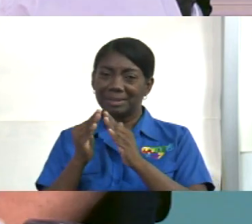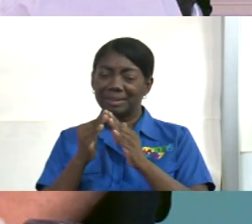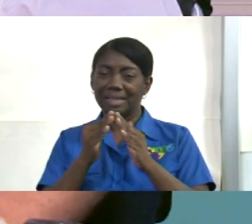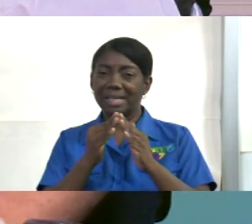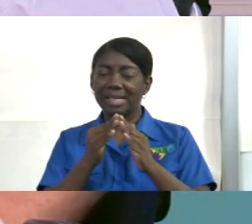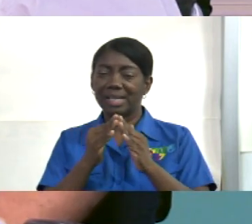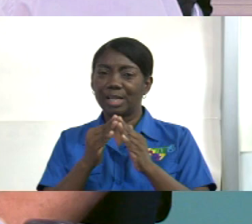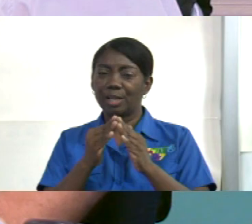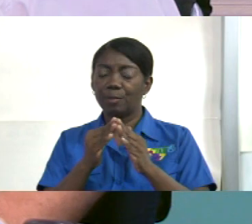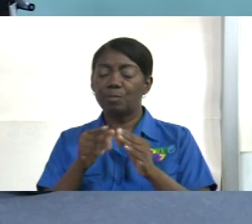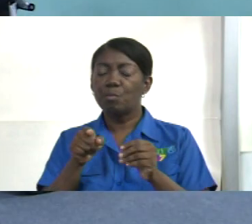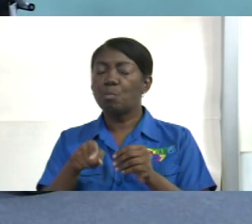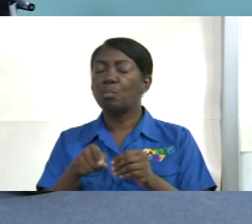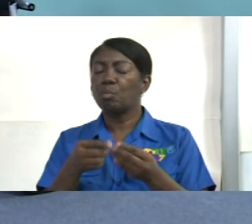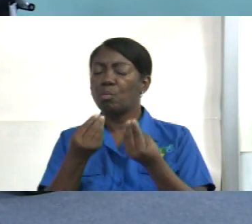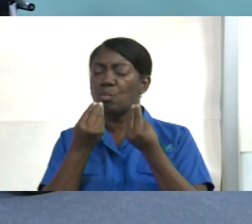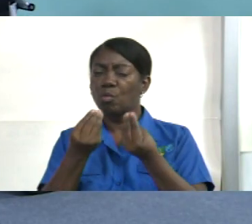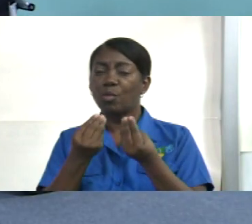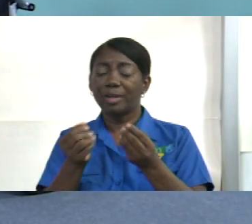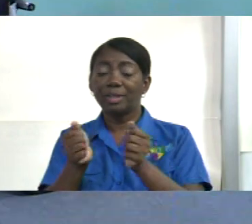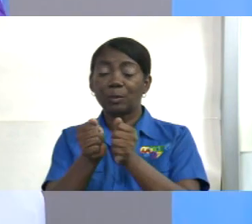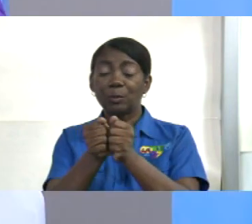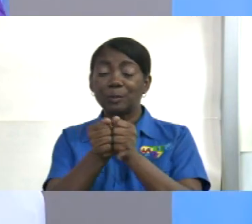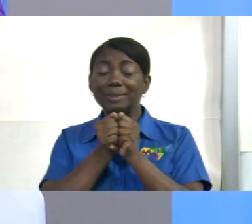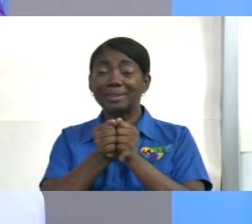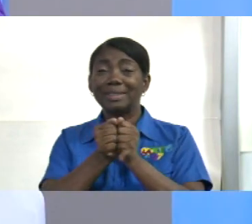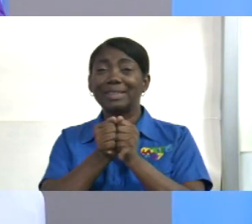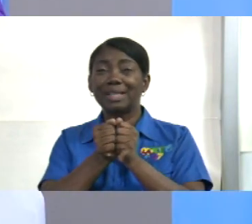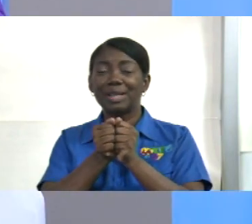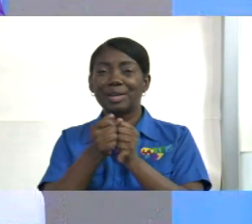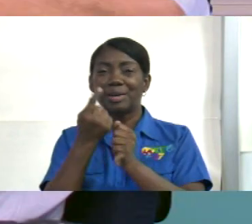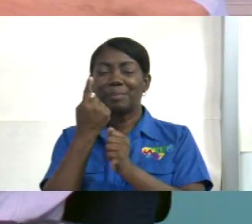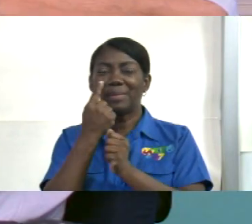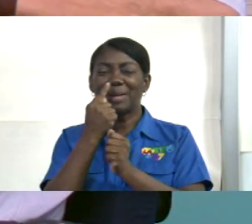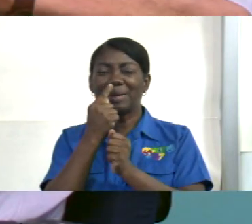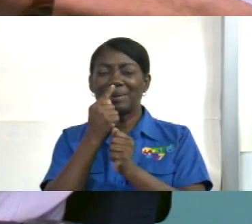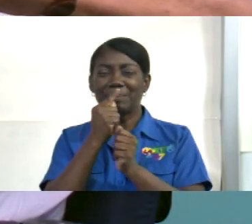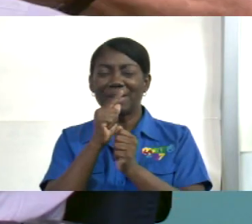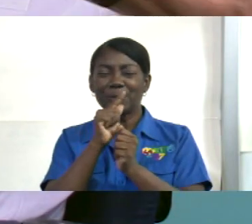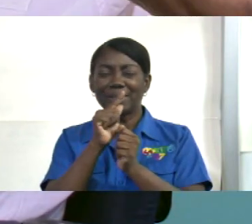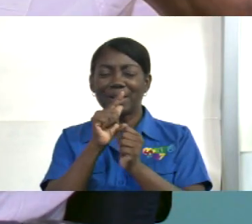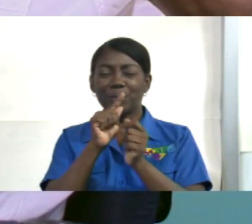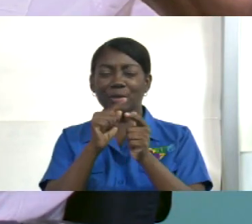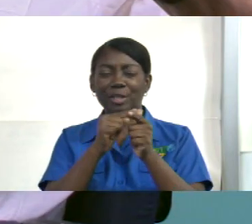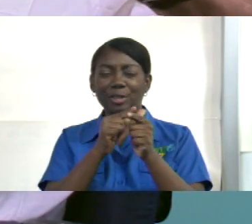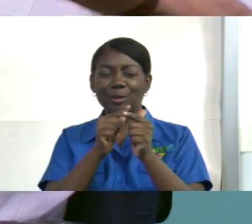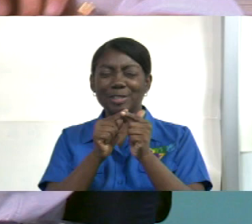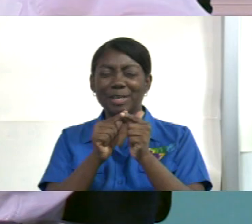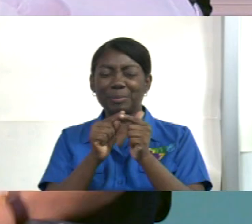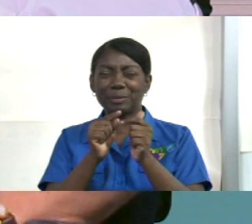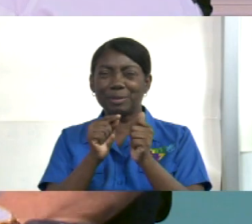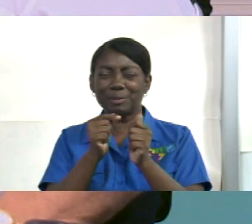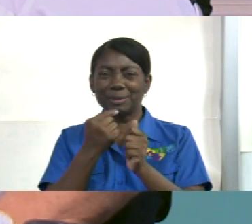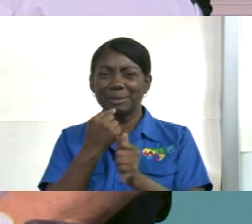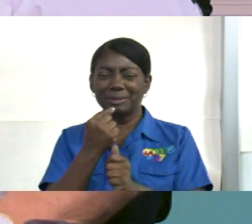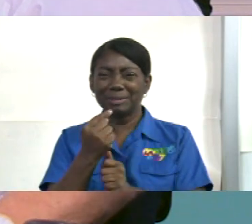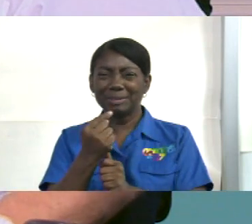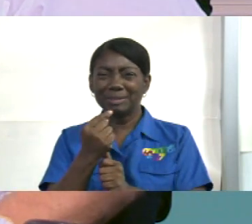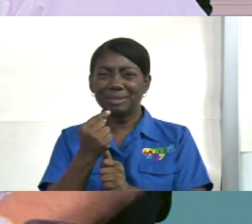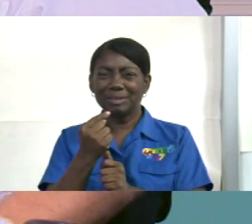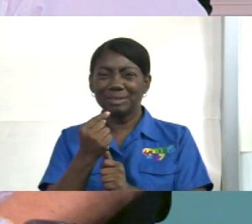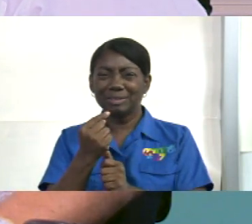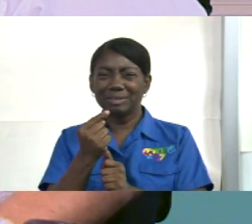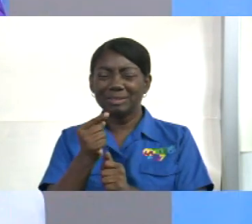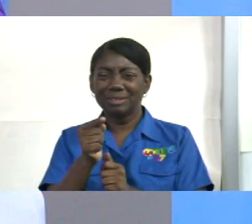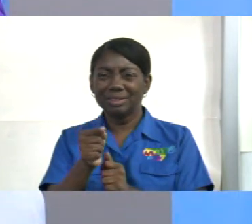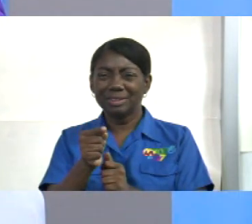unida muy unida por eso puedo hacer ese templo y son